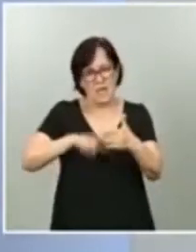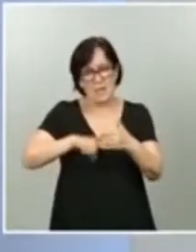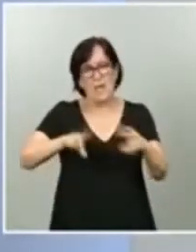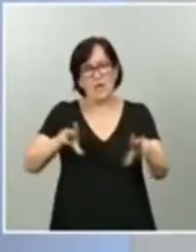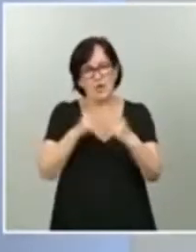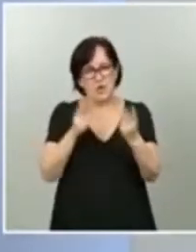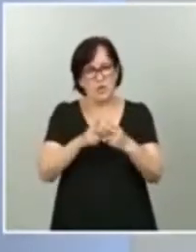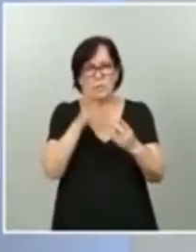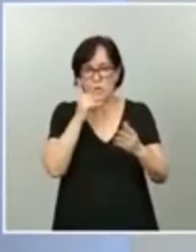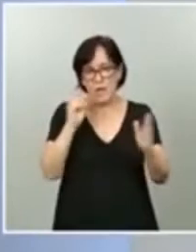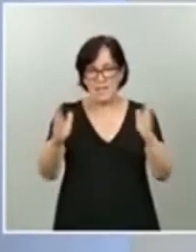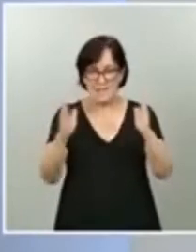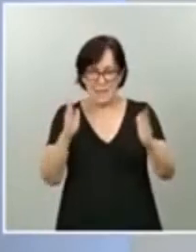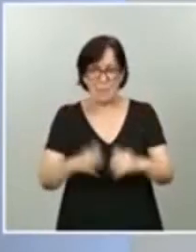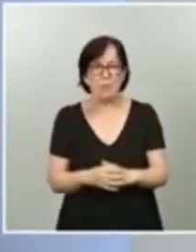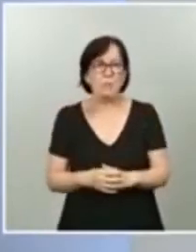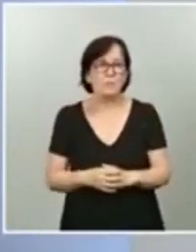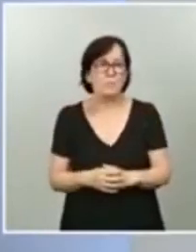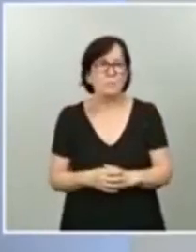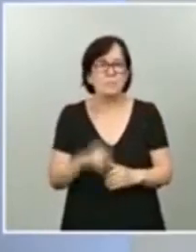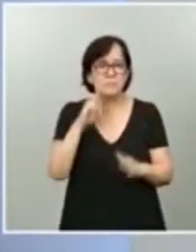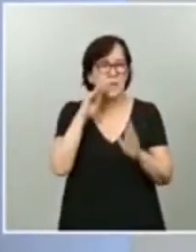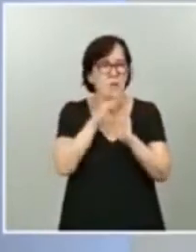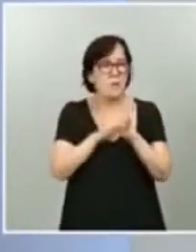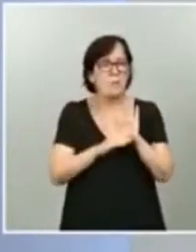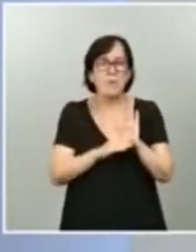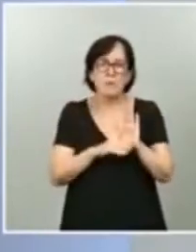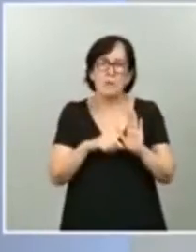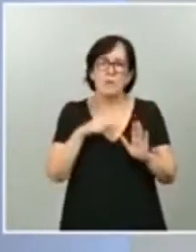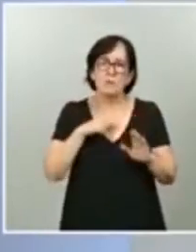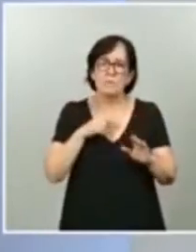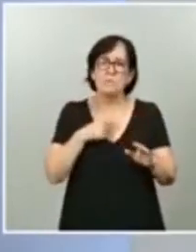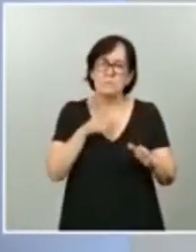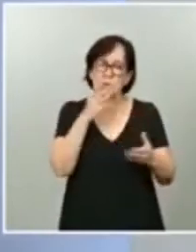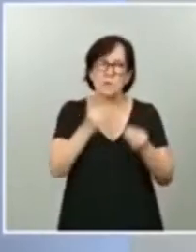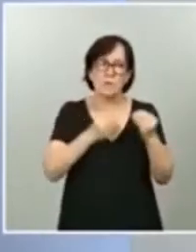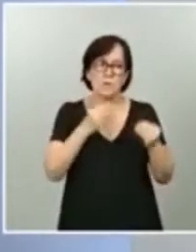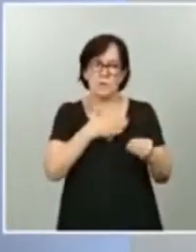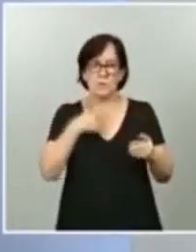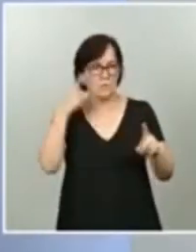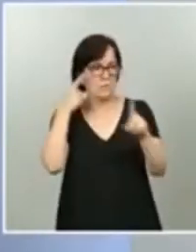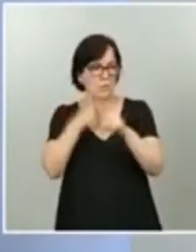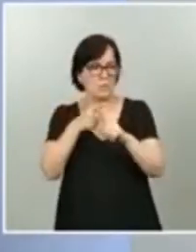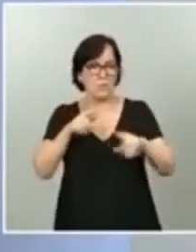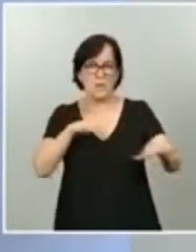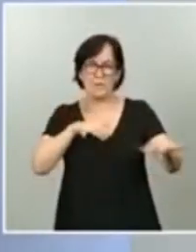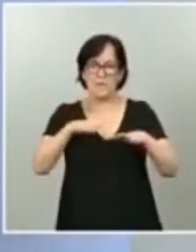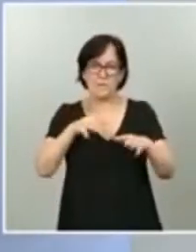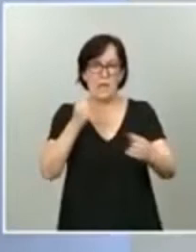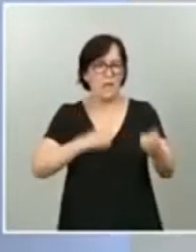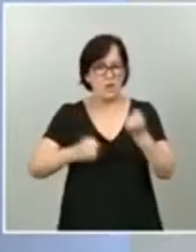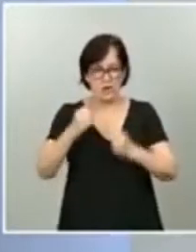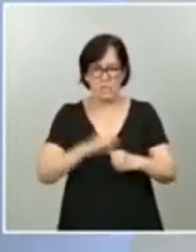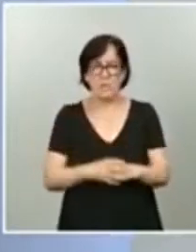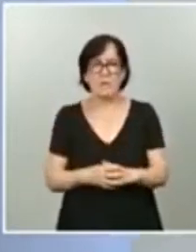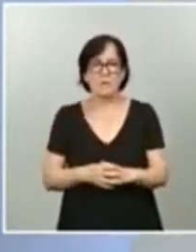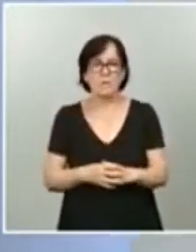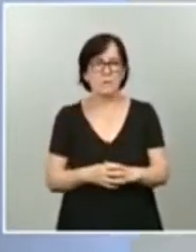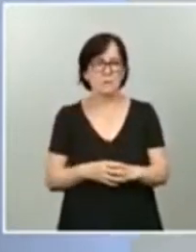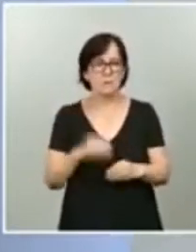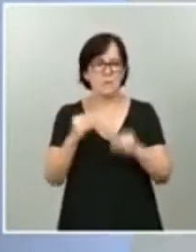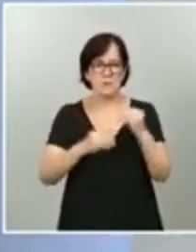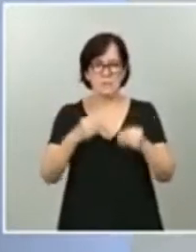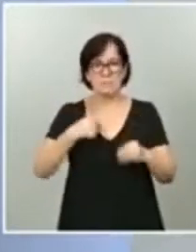tiempo. Creo que es una medida muy incentivadora que tiene, además, un propósito fundamental. Dinamizar la economía, generar una expectativa